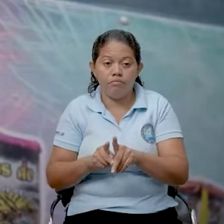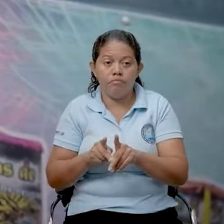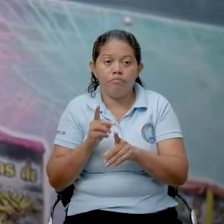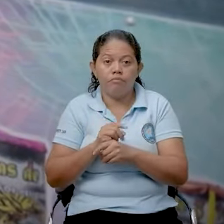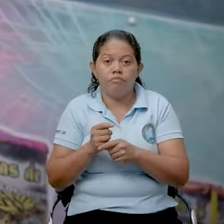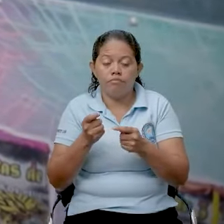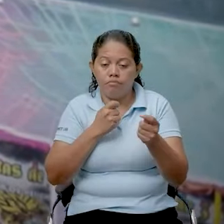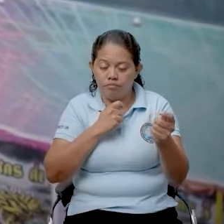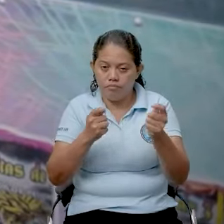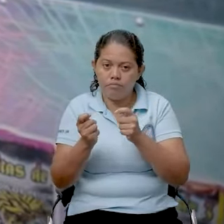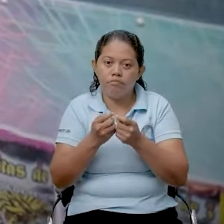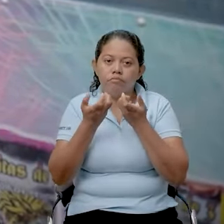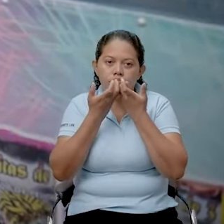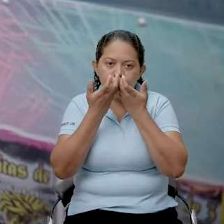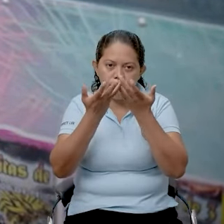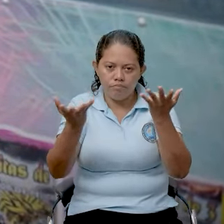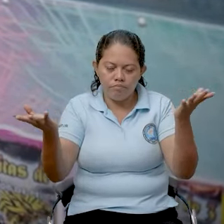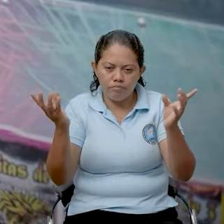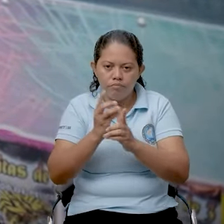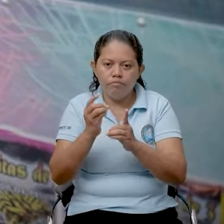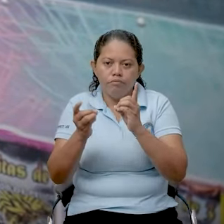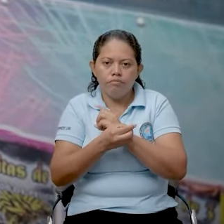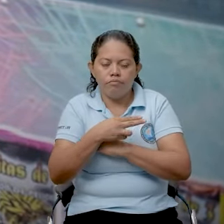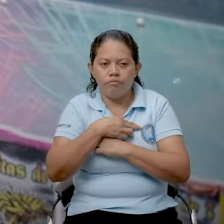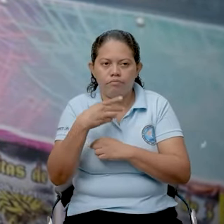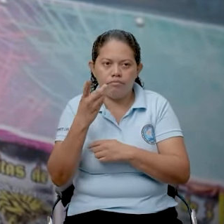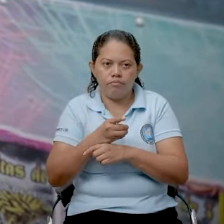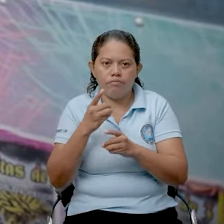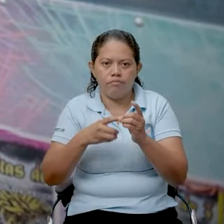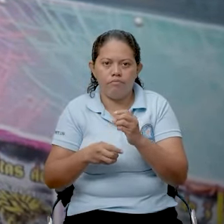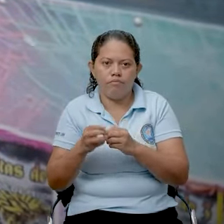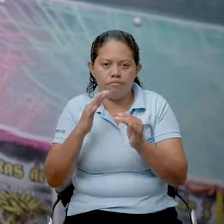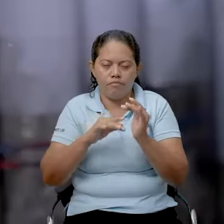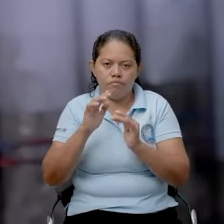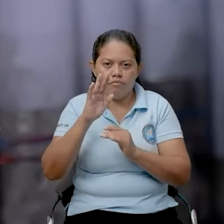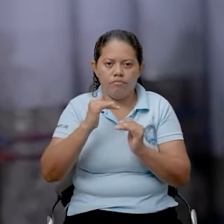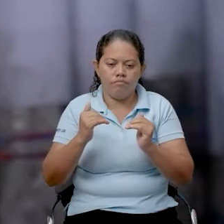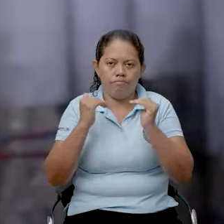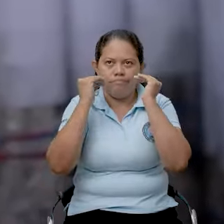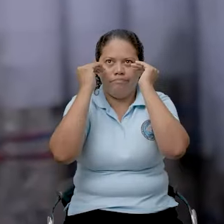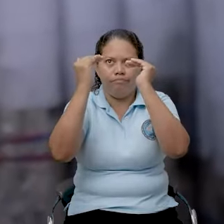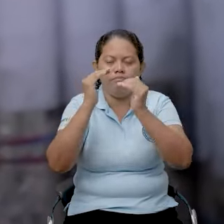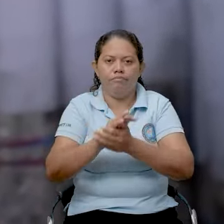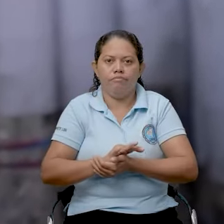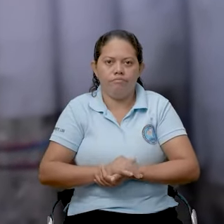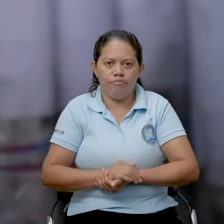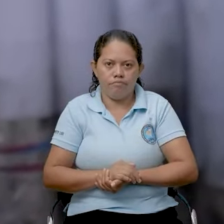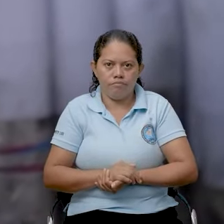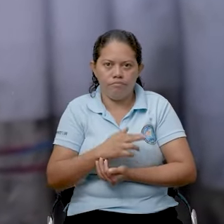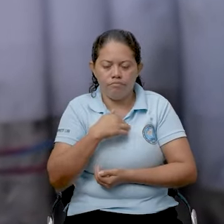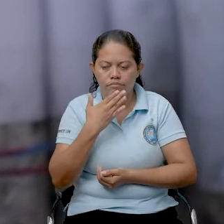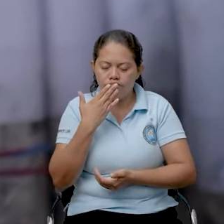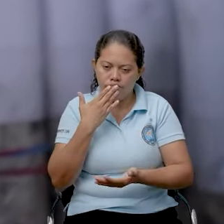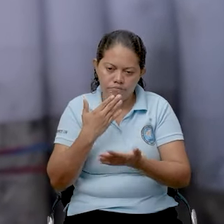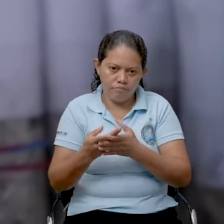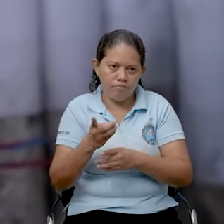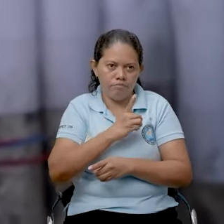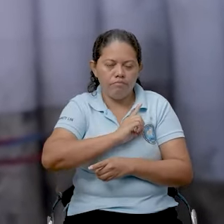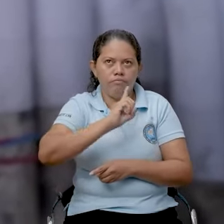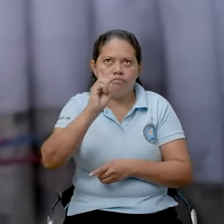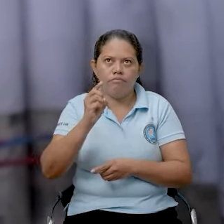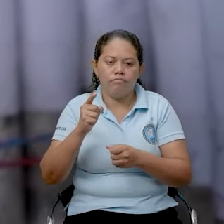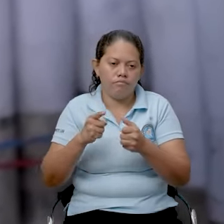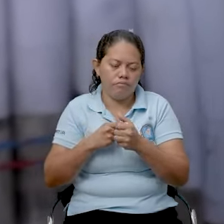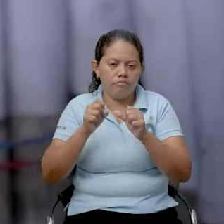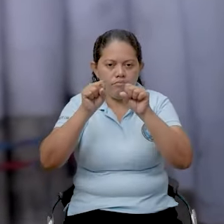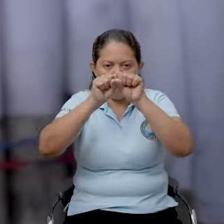orientaciones que nos han bajado, los malos superiores sobre eso. Bueno, gracias a Dios, primero,